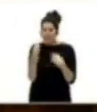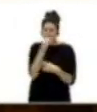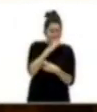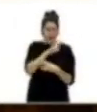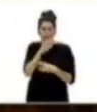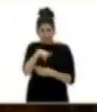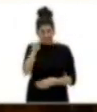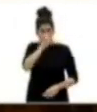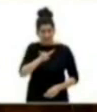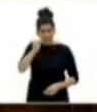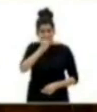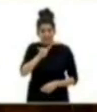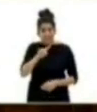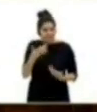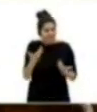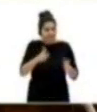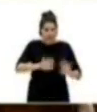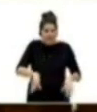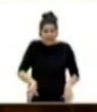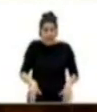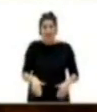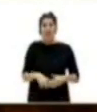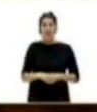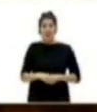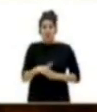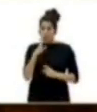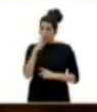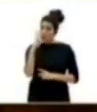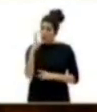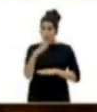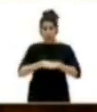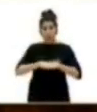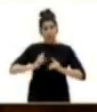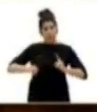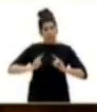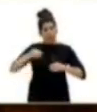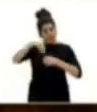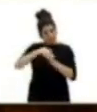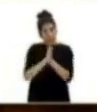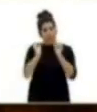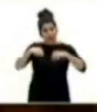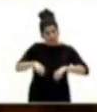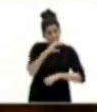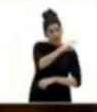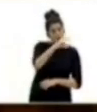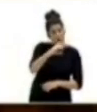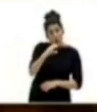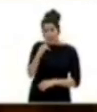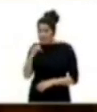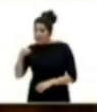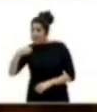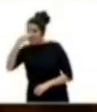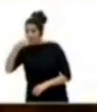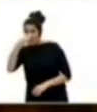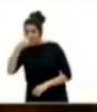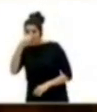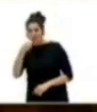Canarias. Resulta que, tras cuatro años de gobierno en el Pacto de Coalición Canaria y Partido Socialista,